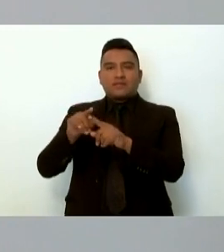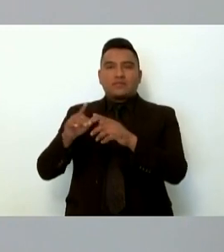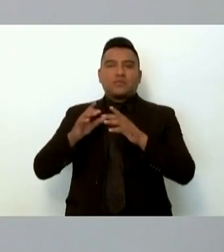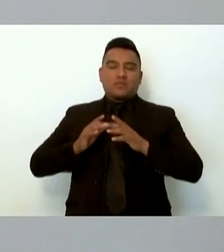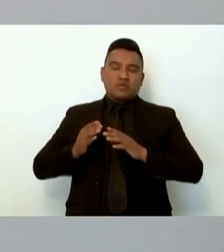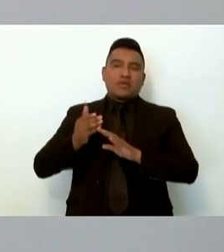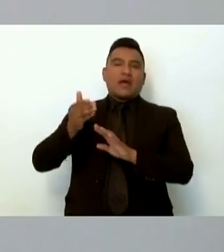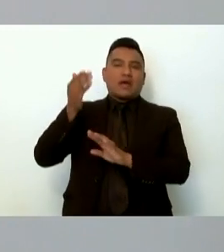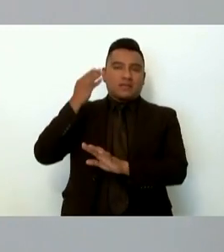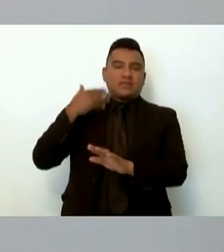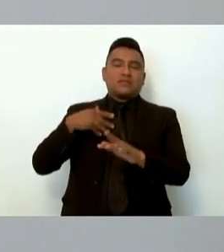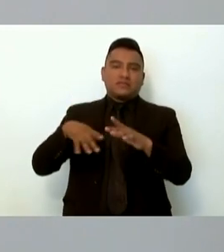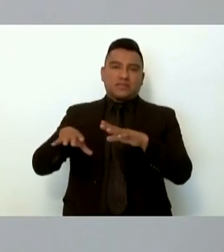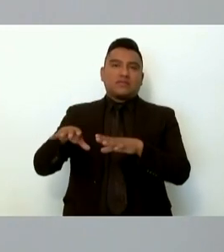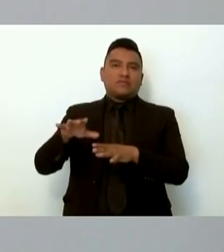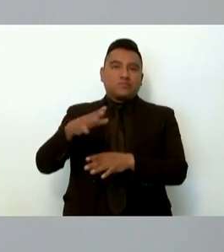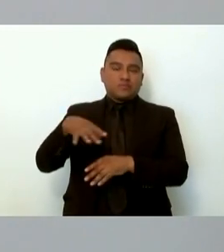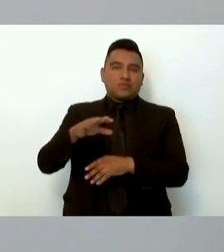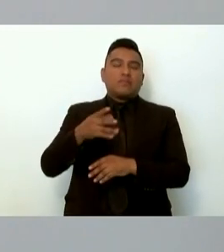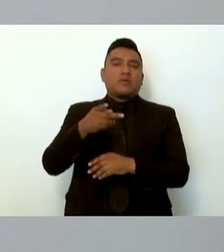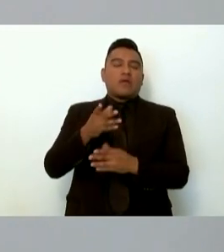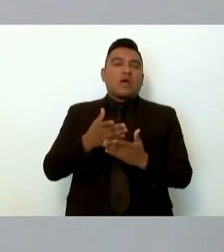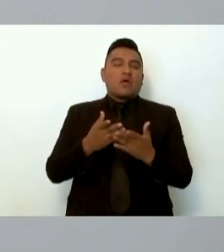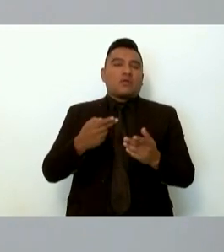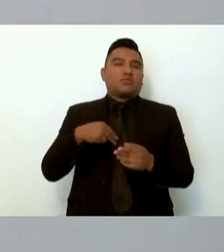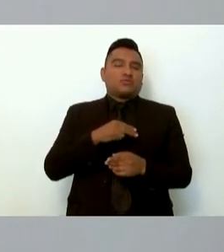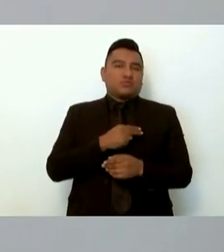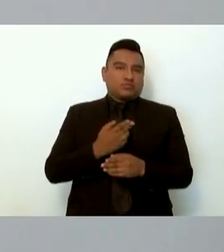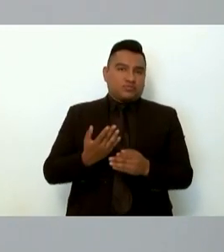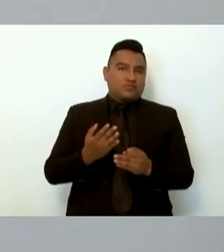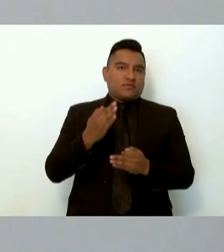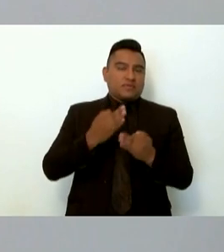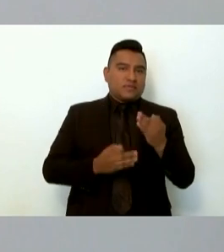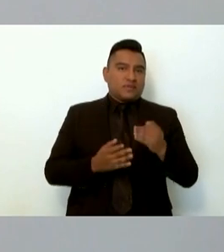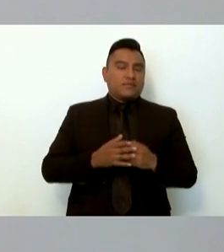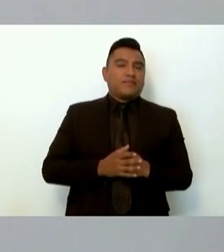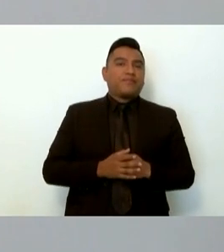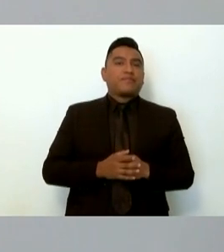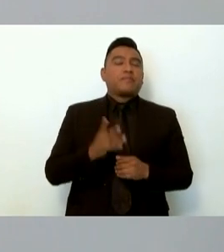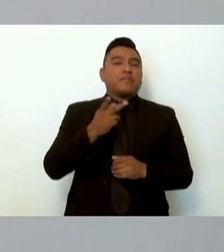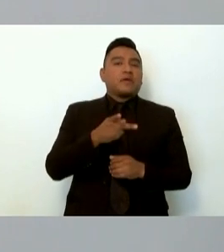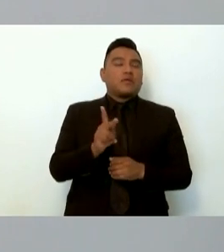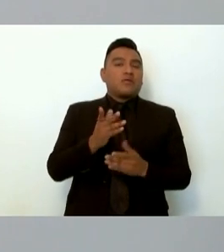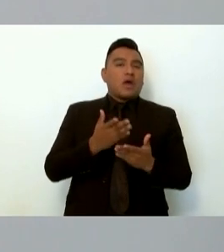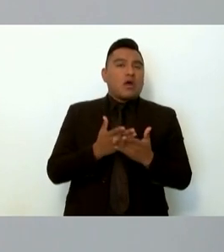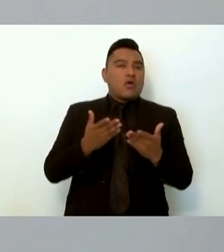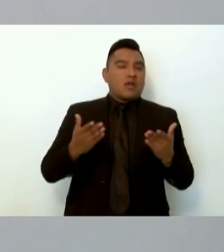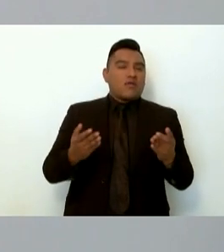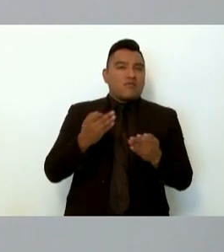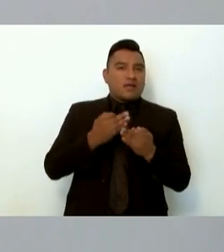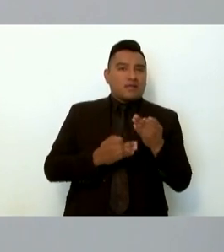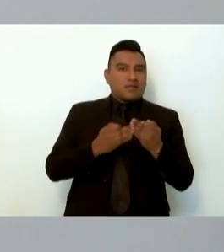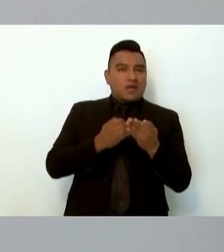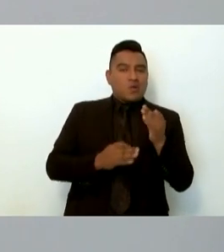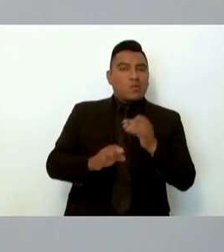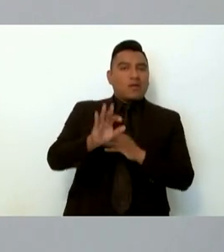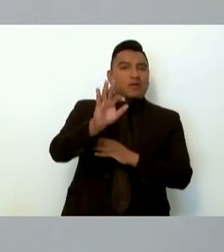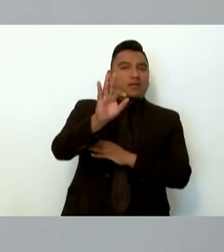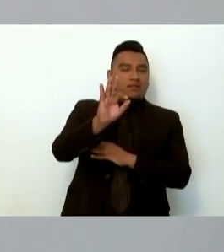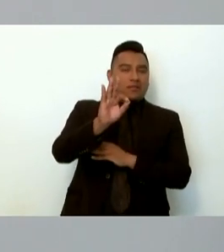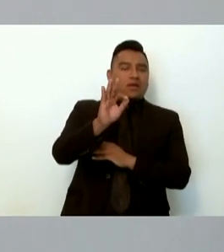lo haremos nosotros y debemos asumir que nos falta encontrar a 40 estudiantes